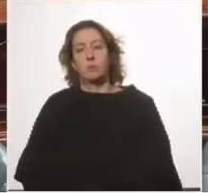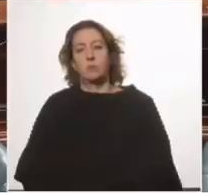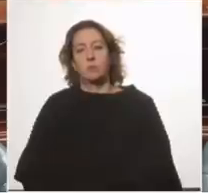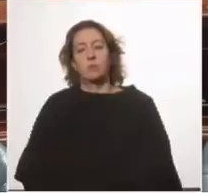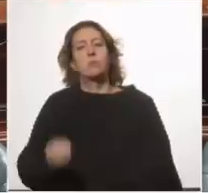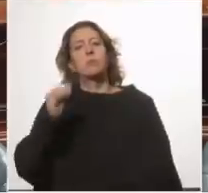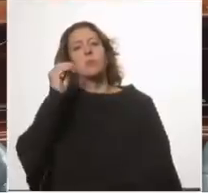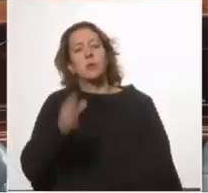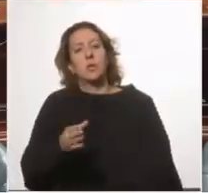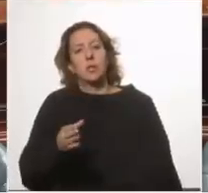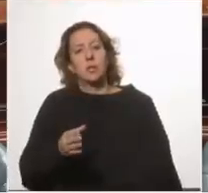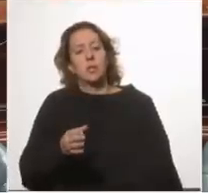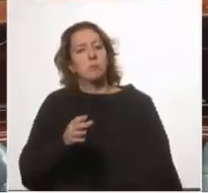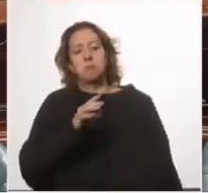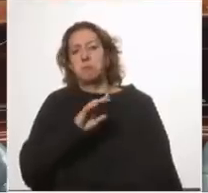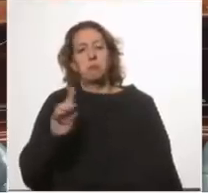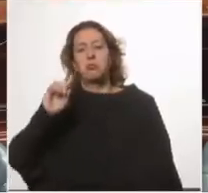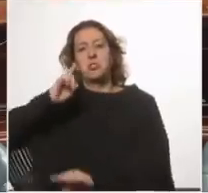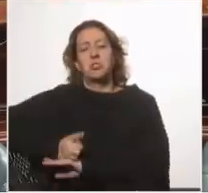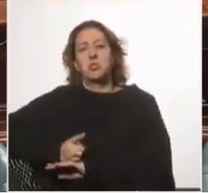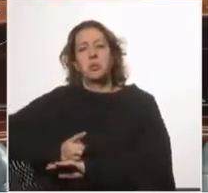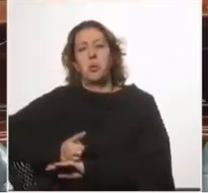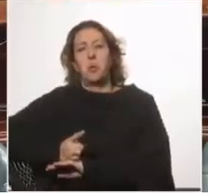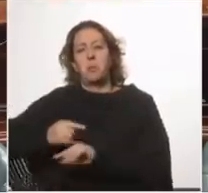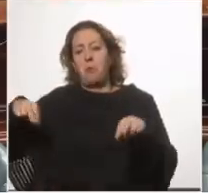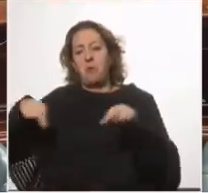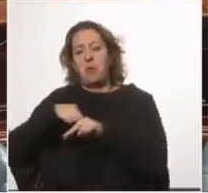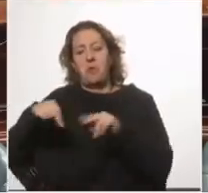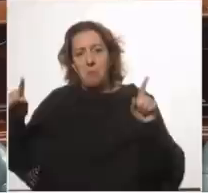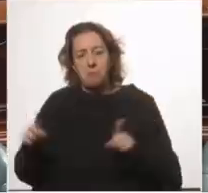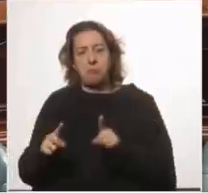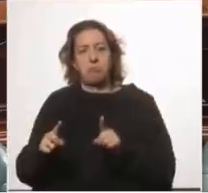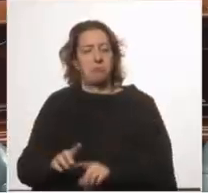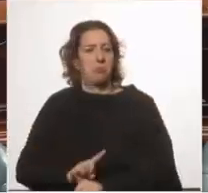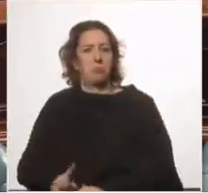¿cuál es la razón por la que no se tomaron medidas de restricción de la movilidad?